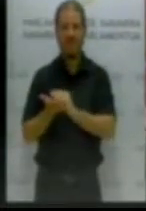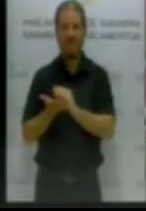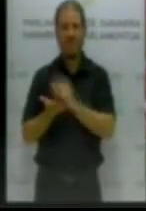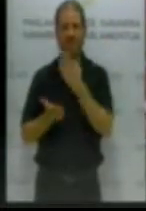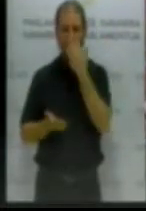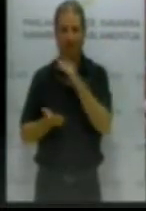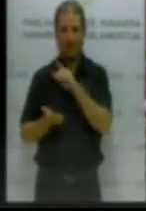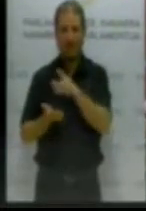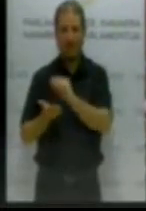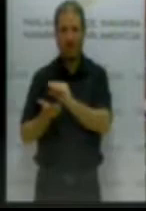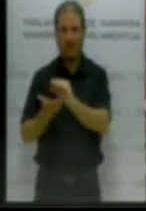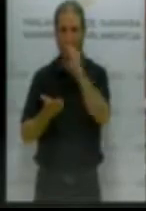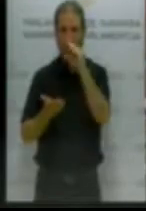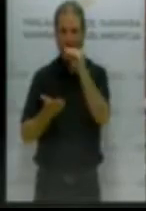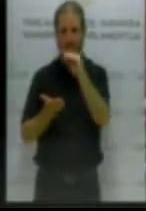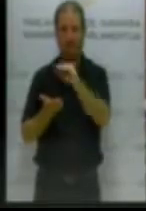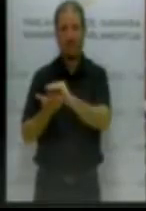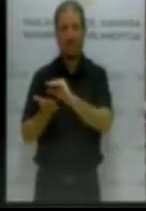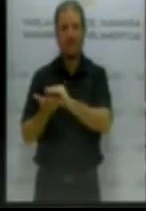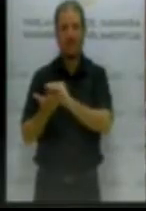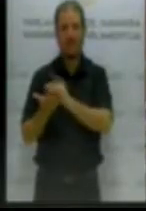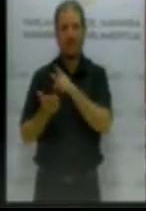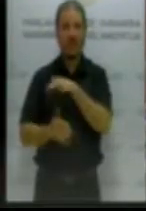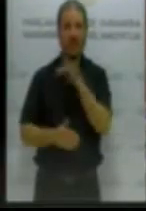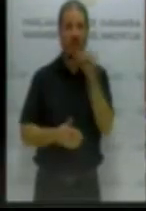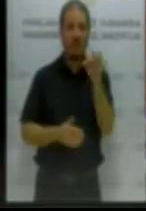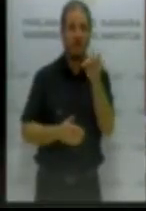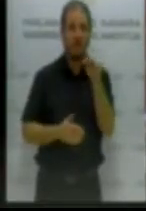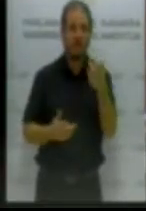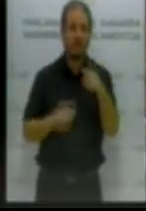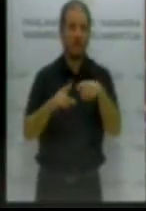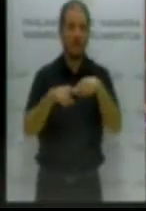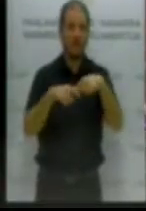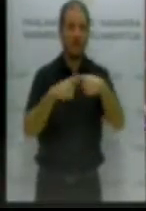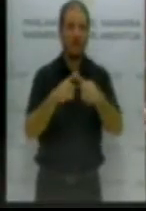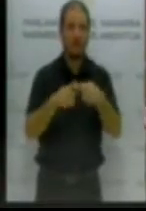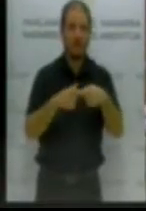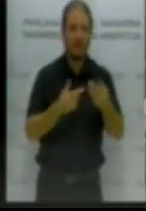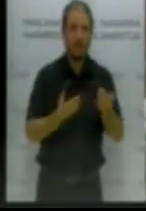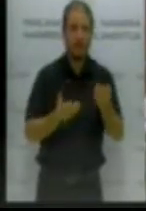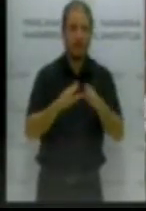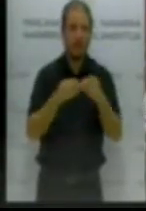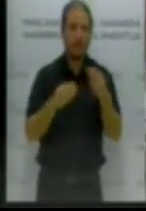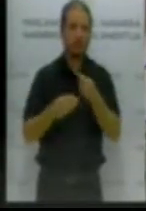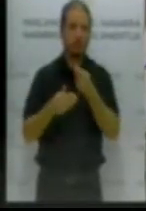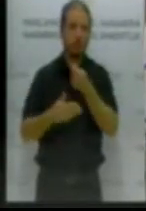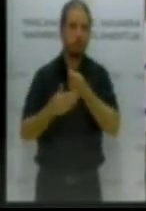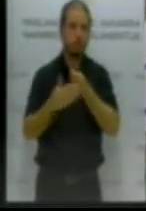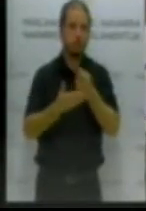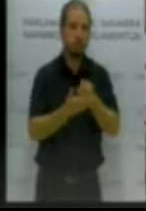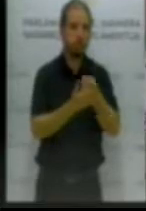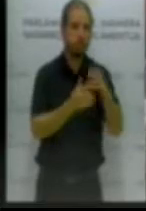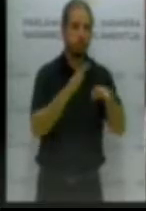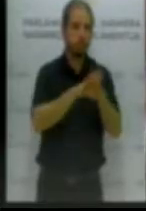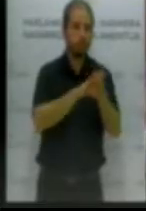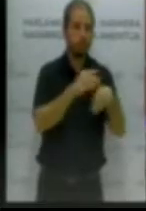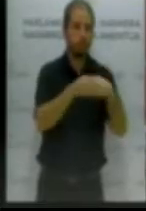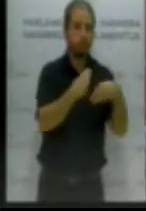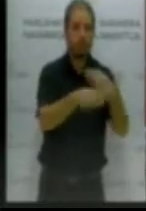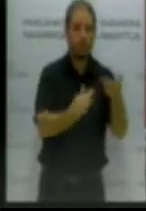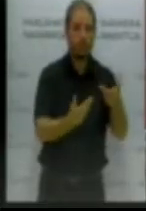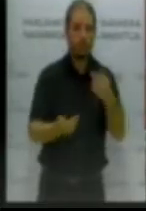que sacar adelante a su familia. Entendimos entonces, entendió la sociedad y entendimos entonces